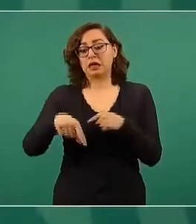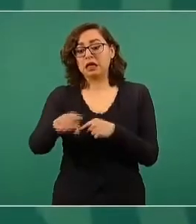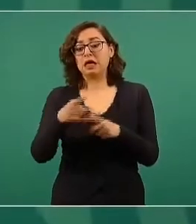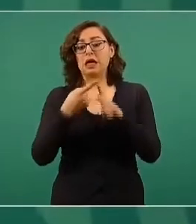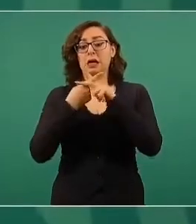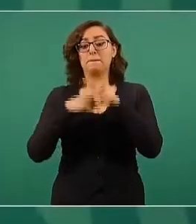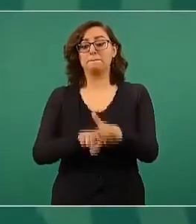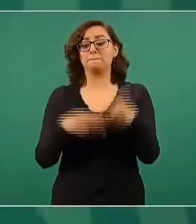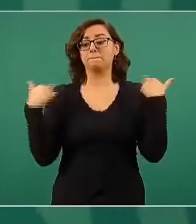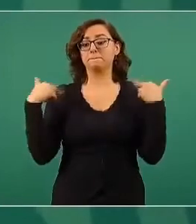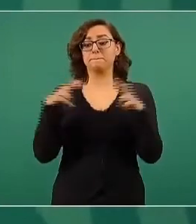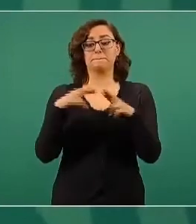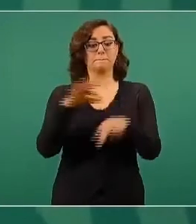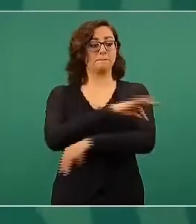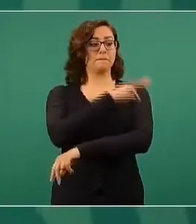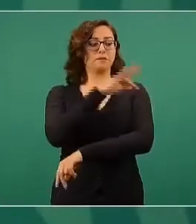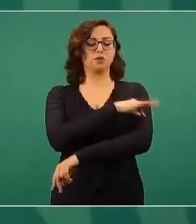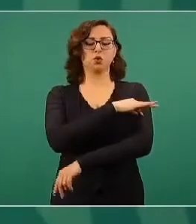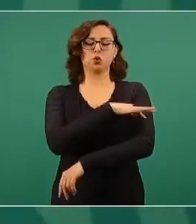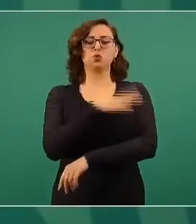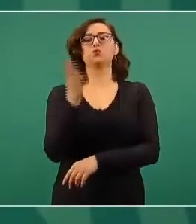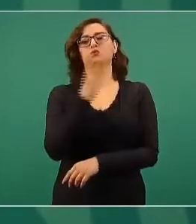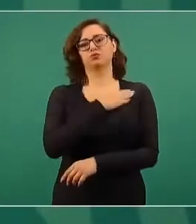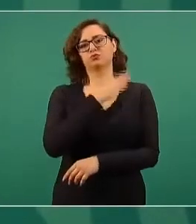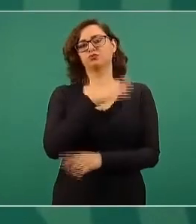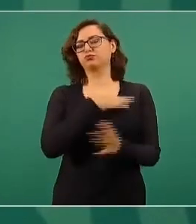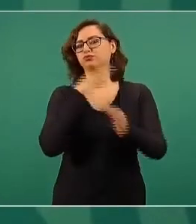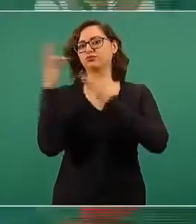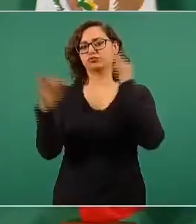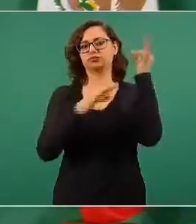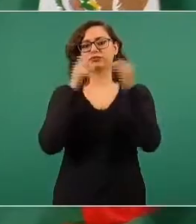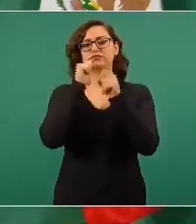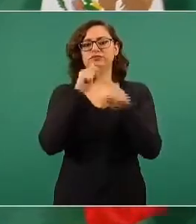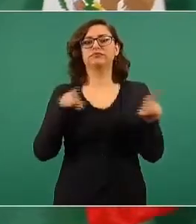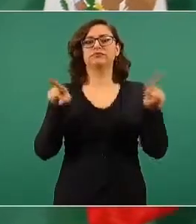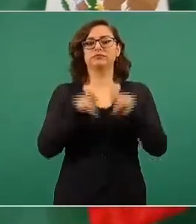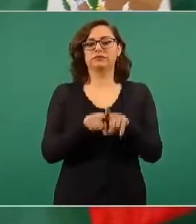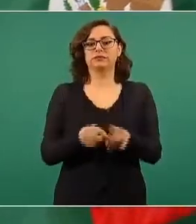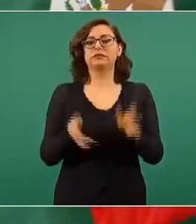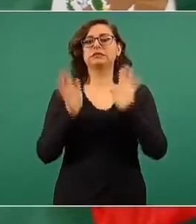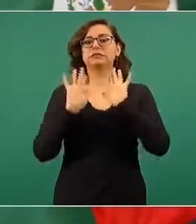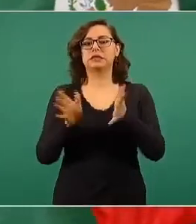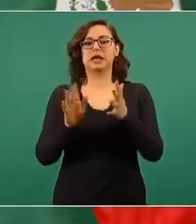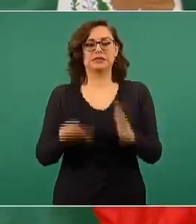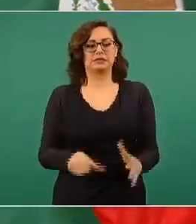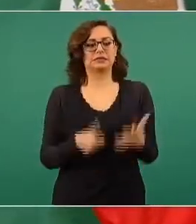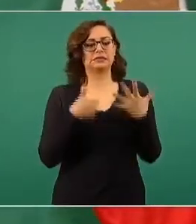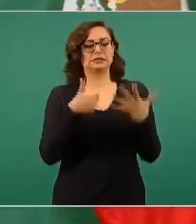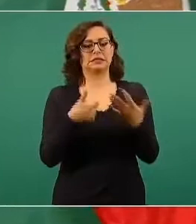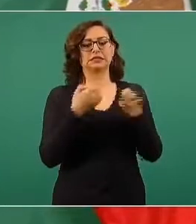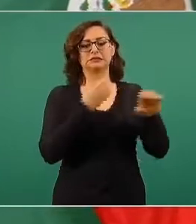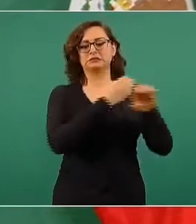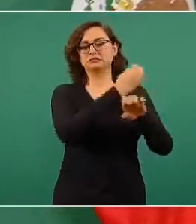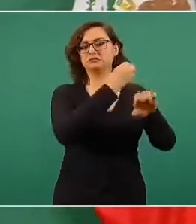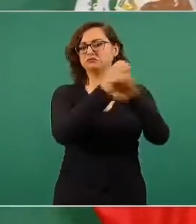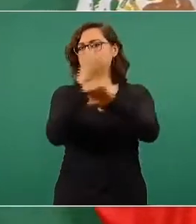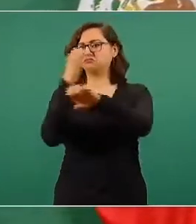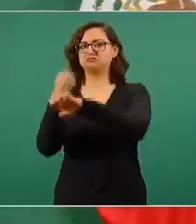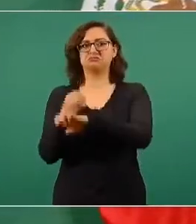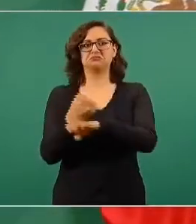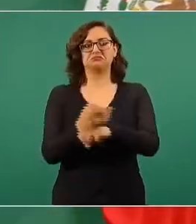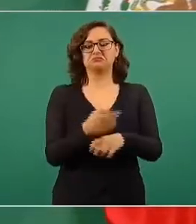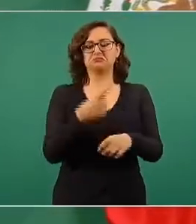Ya son seis estados donde prácticamente se ha vacunado a todos los